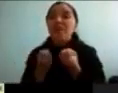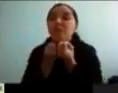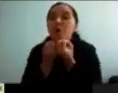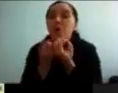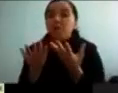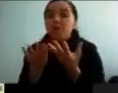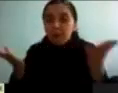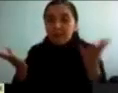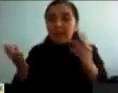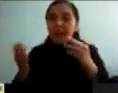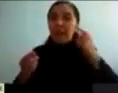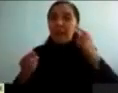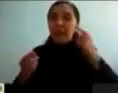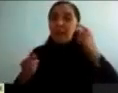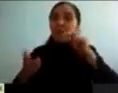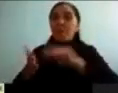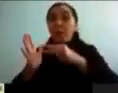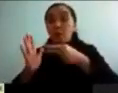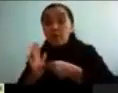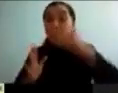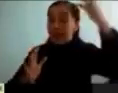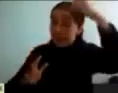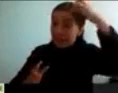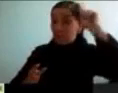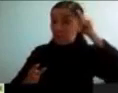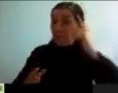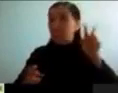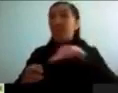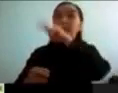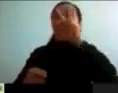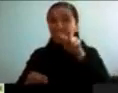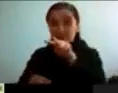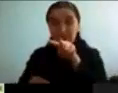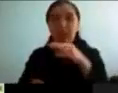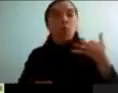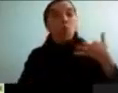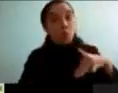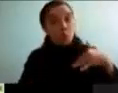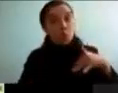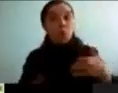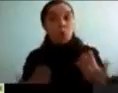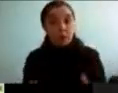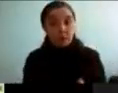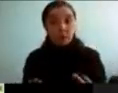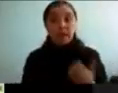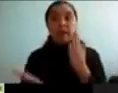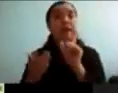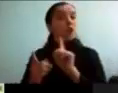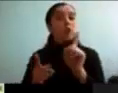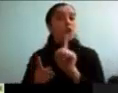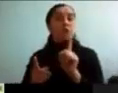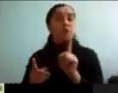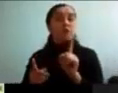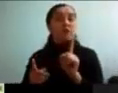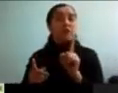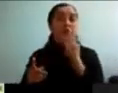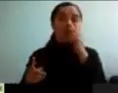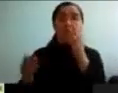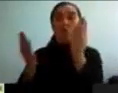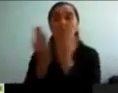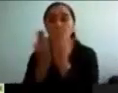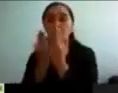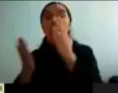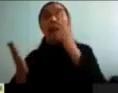psiquiátricas, neuropsiquiátricas o de conducta. Y eso es súper importante. Esto tiene que ver las características educacionales, tiene que las características alimenticias, tiene que ver la